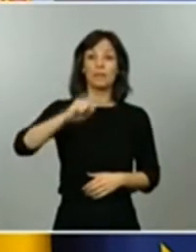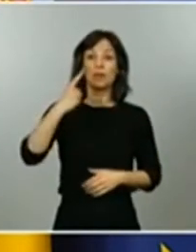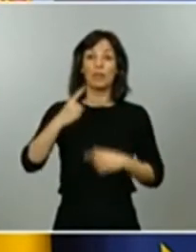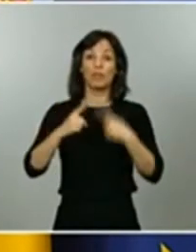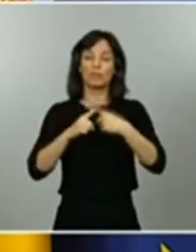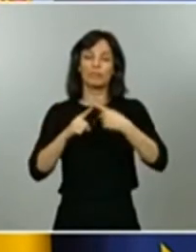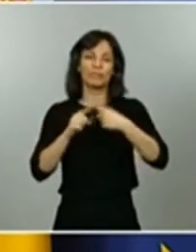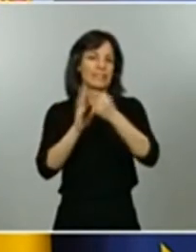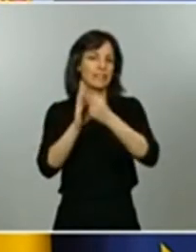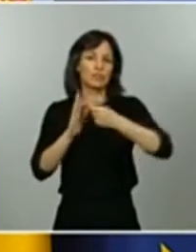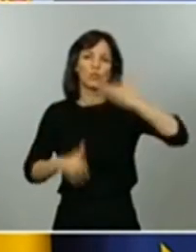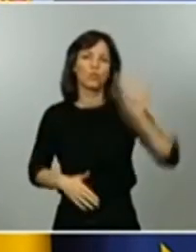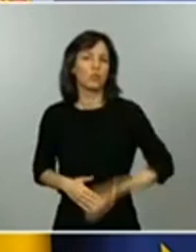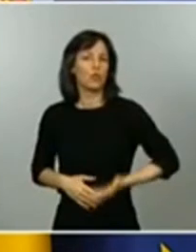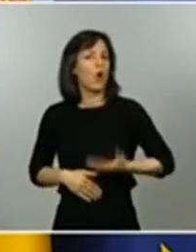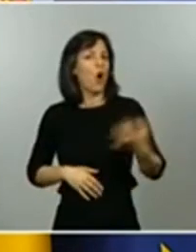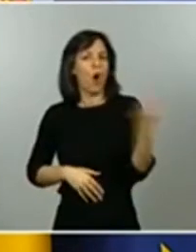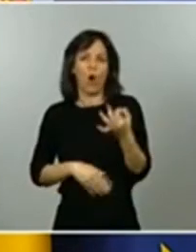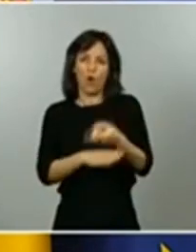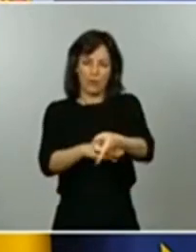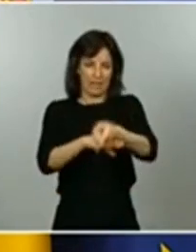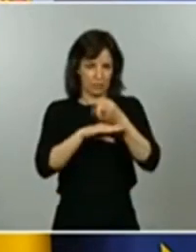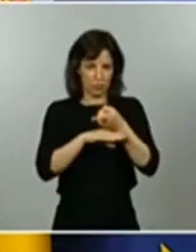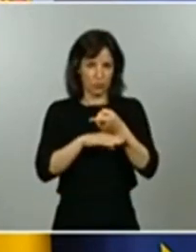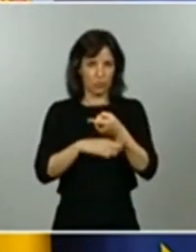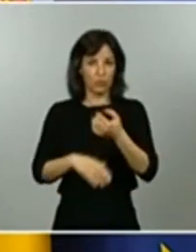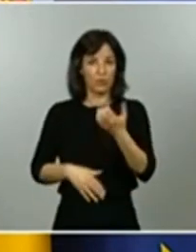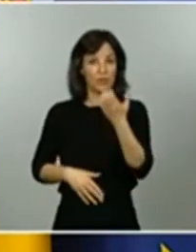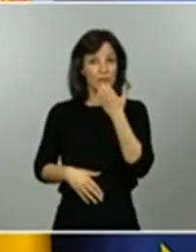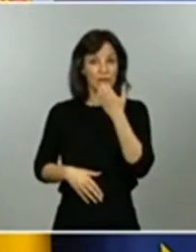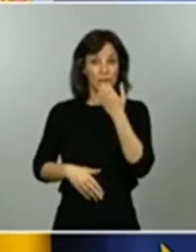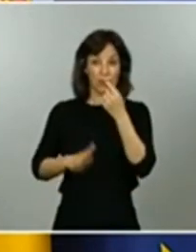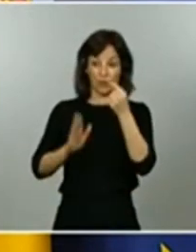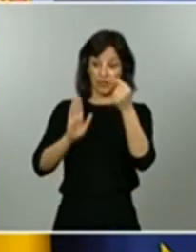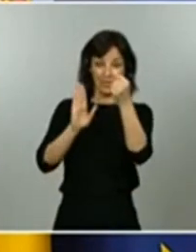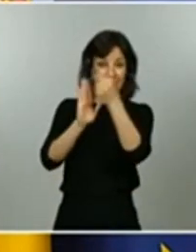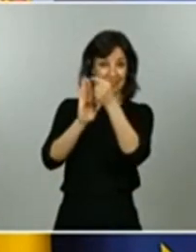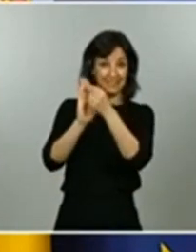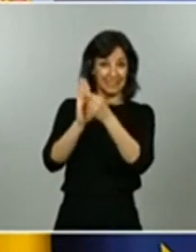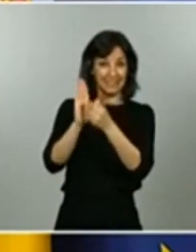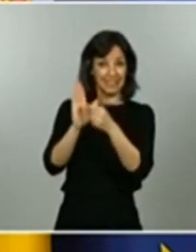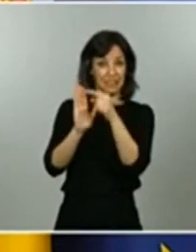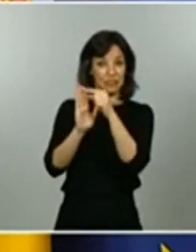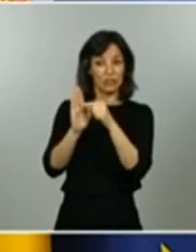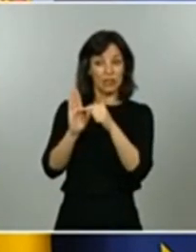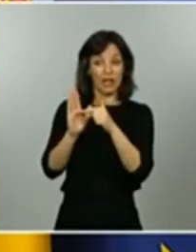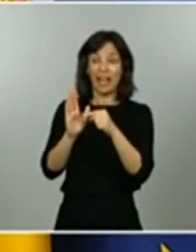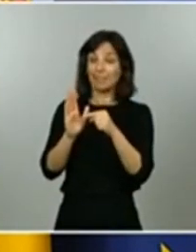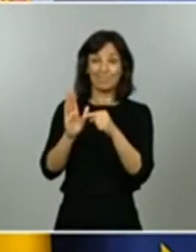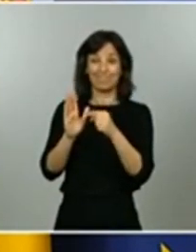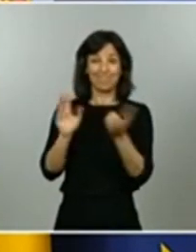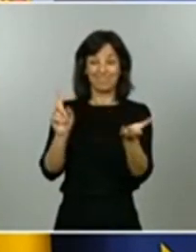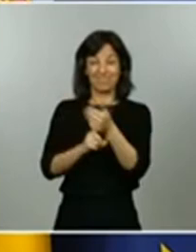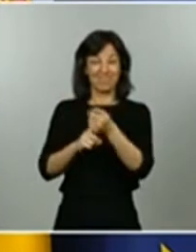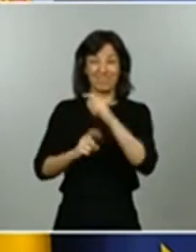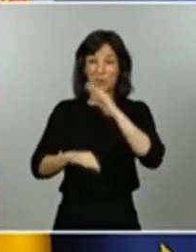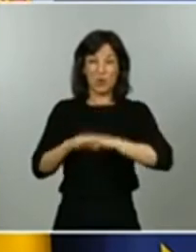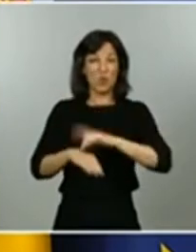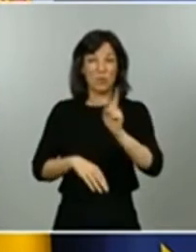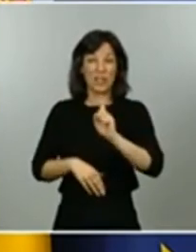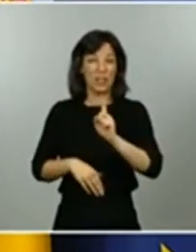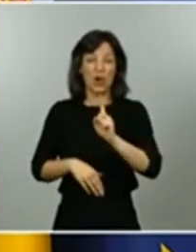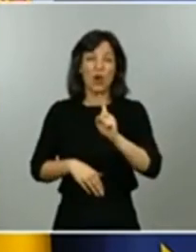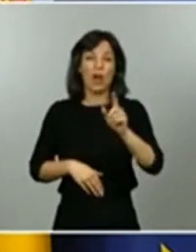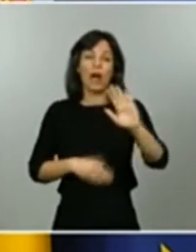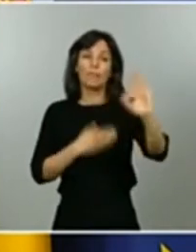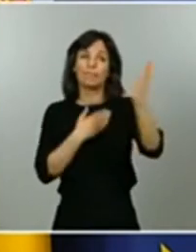Es decir, si no se consiguen en la suficiente medida no se pasaba a valorar la solicitud y eran aquellos